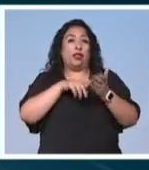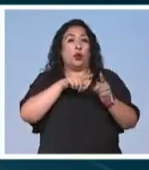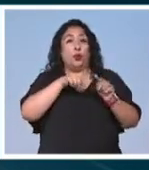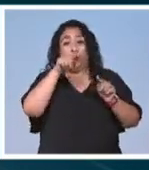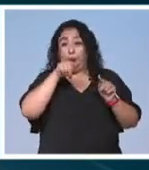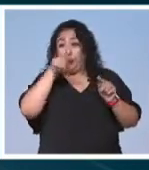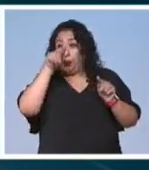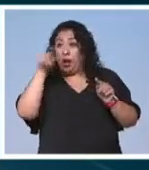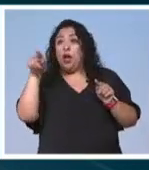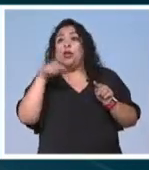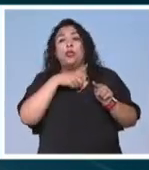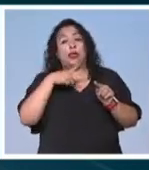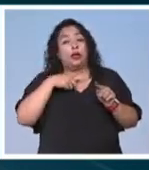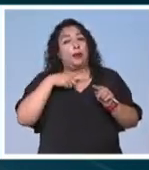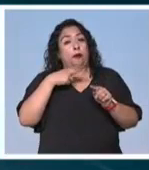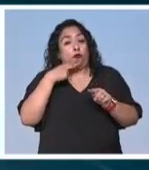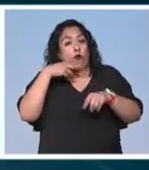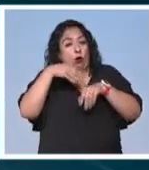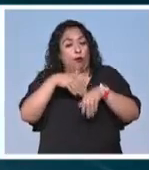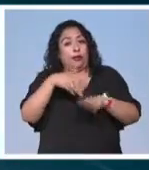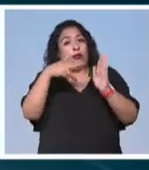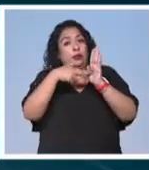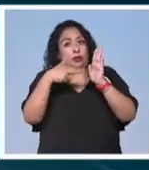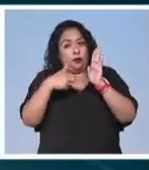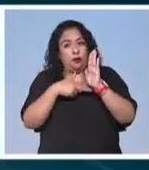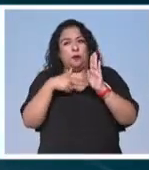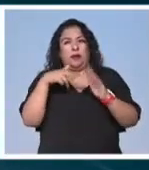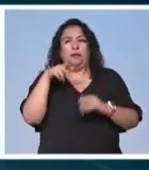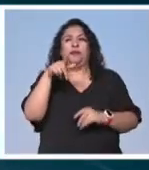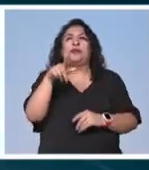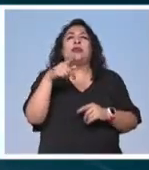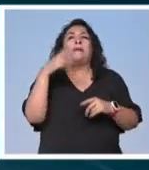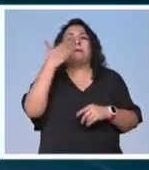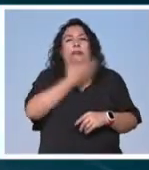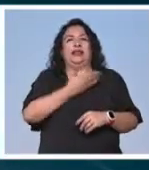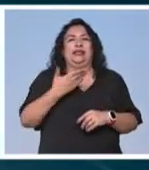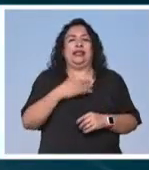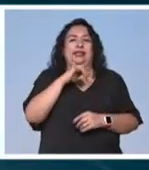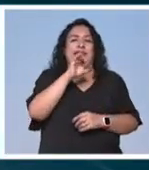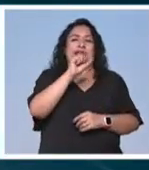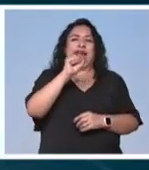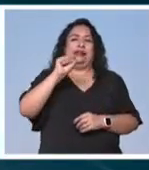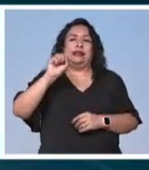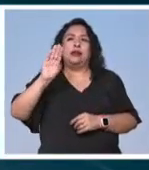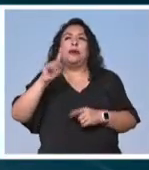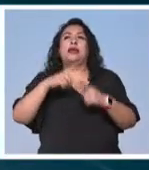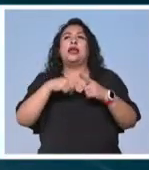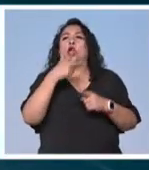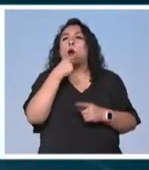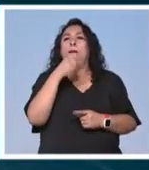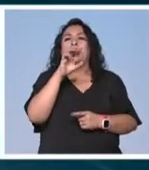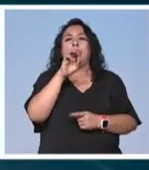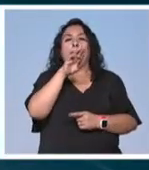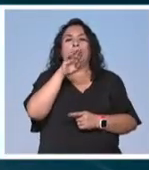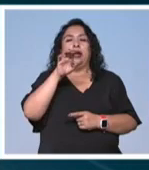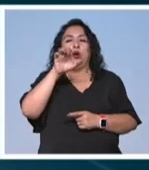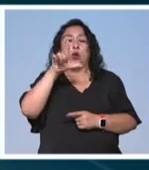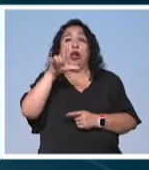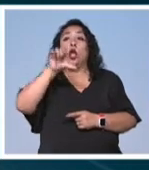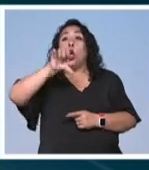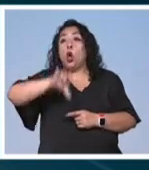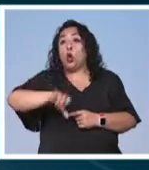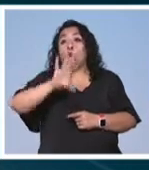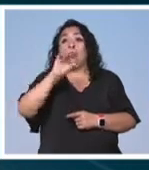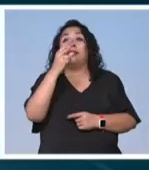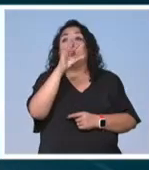apliquen estas normas declaró a Reuters el presidente del ISSB Emmanuel Faber hoy por hoy el